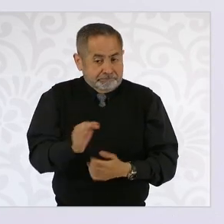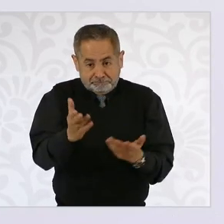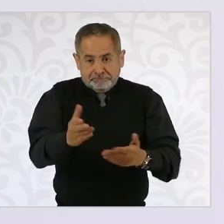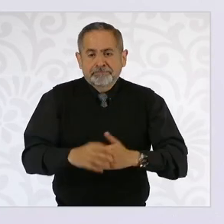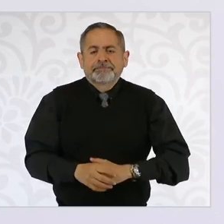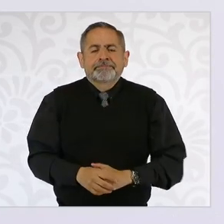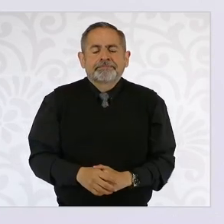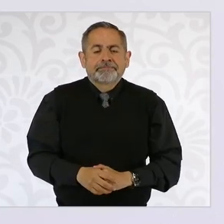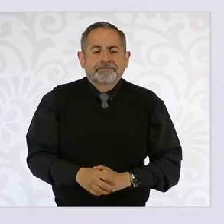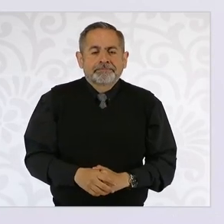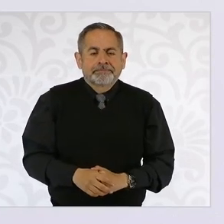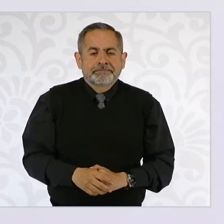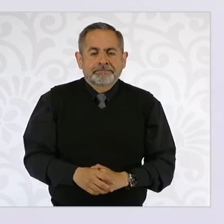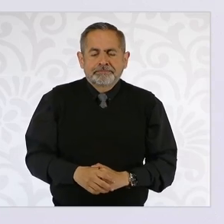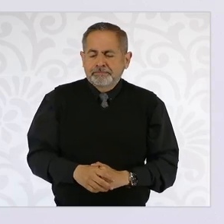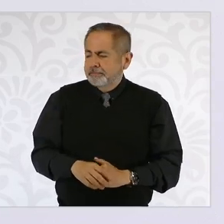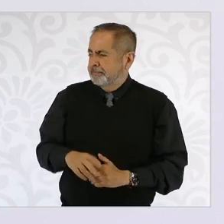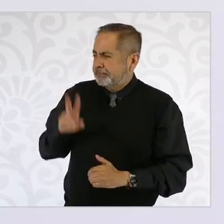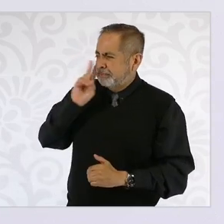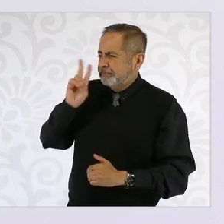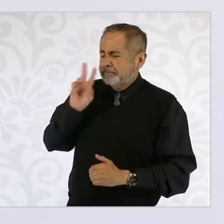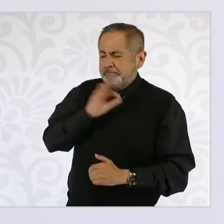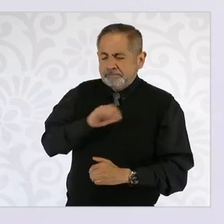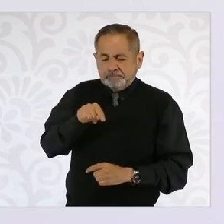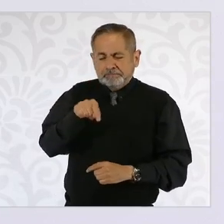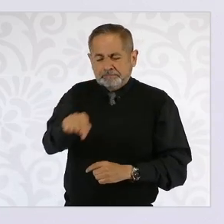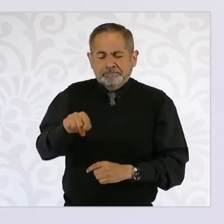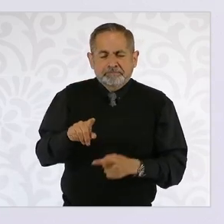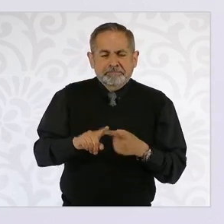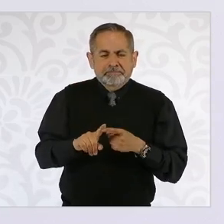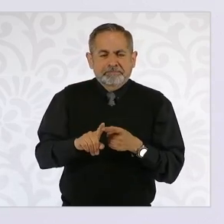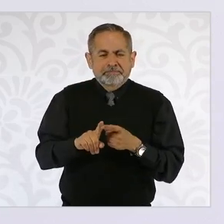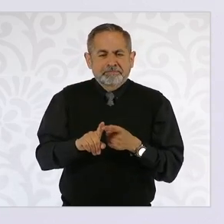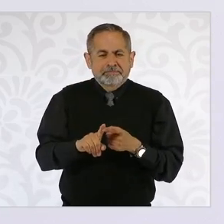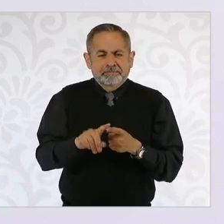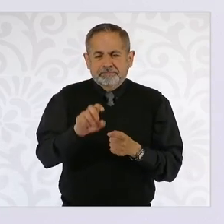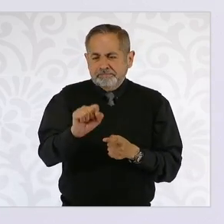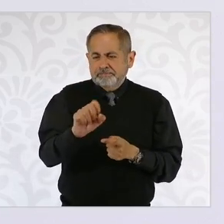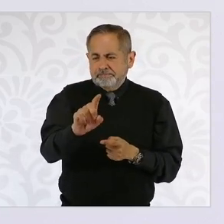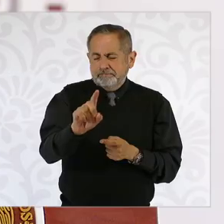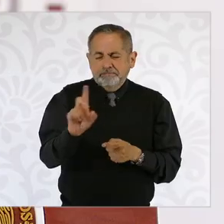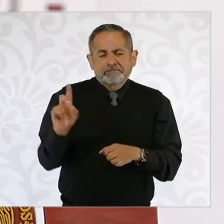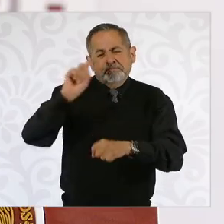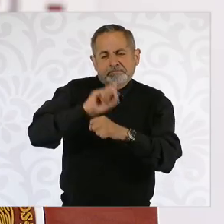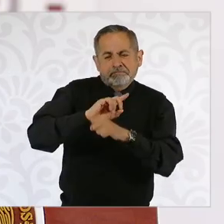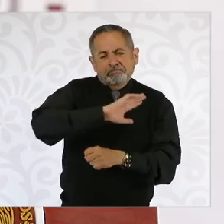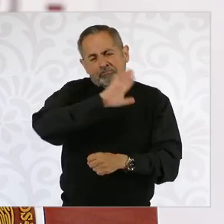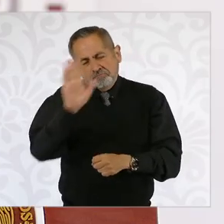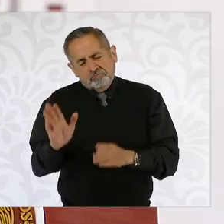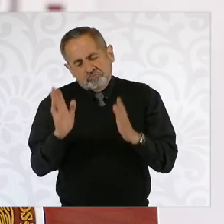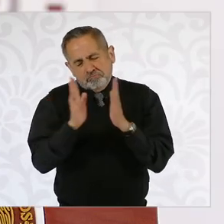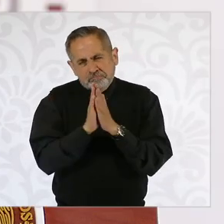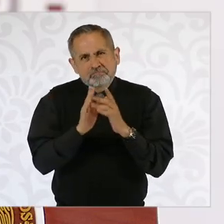fin de semana es Día de Muertos, entonces